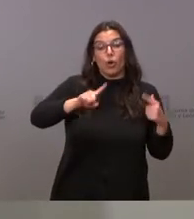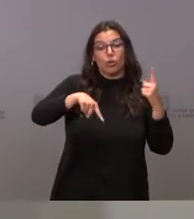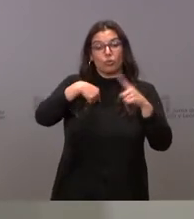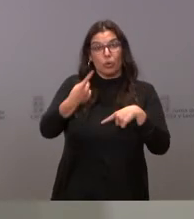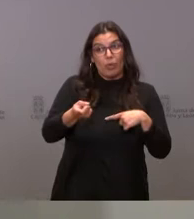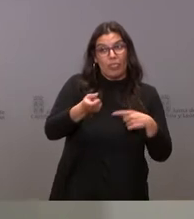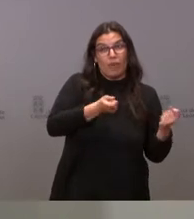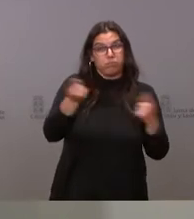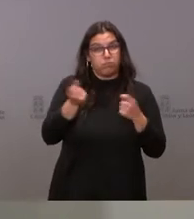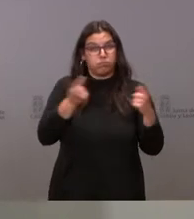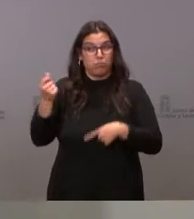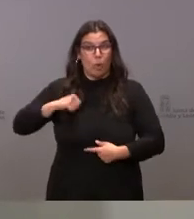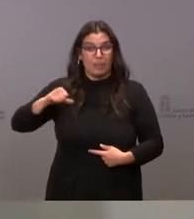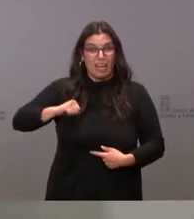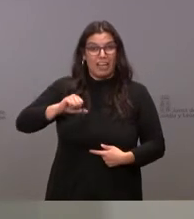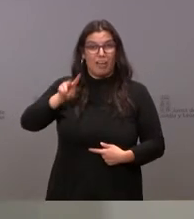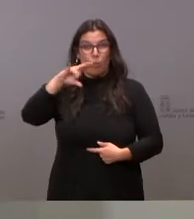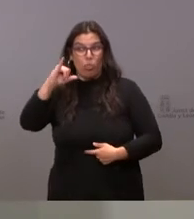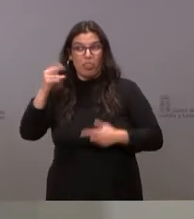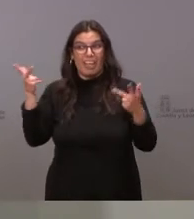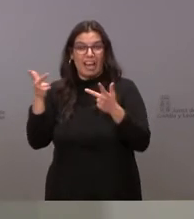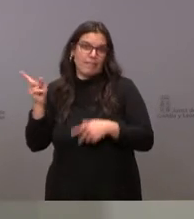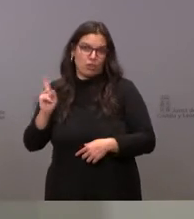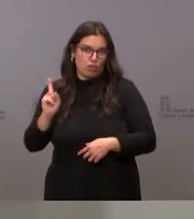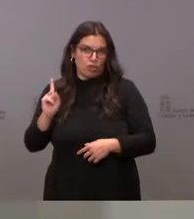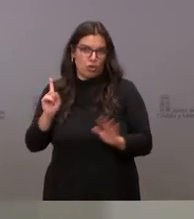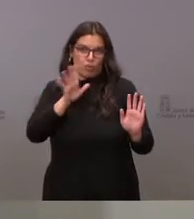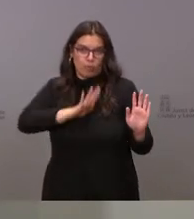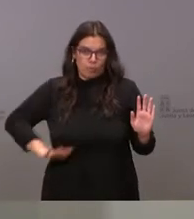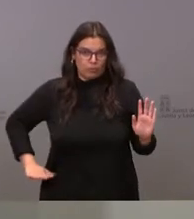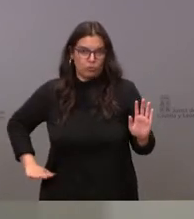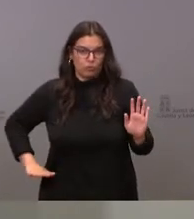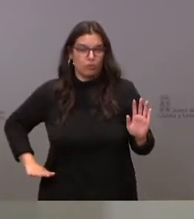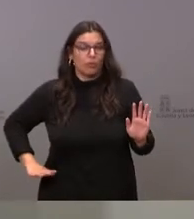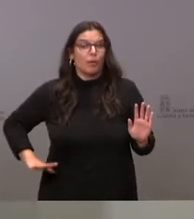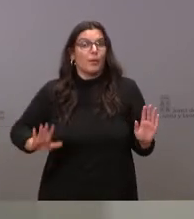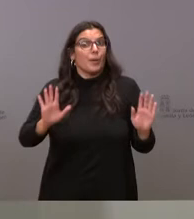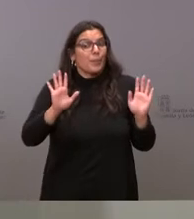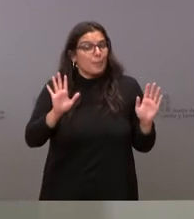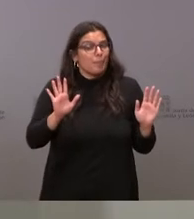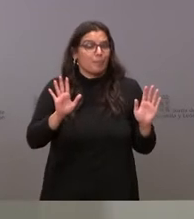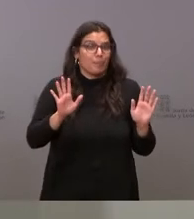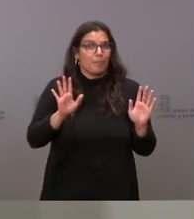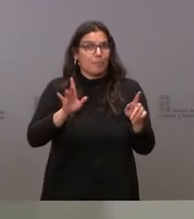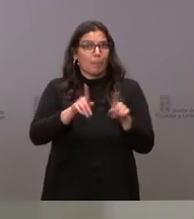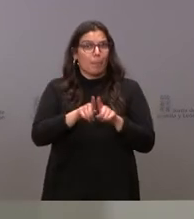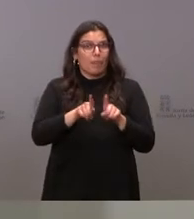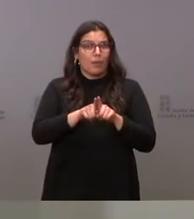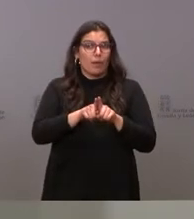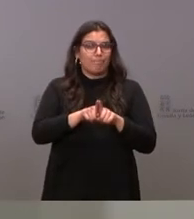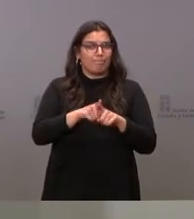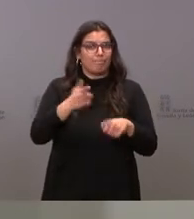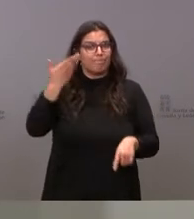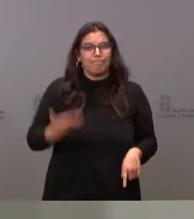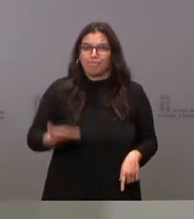en nuestras unidades de cuidados intensivos o en nuestras unidades de hospitalización, pero es esencial